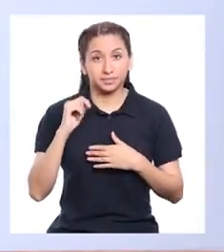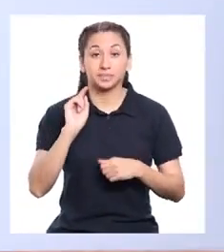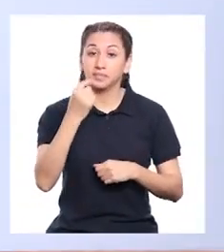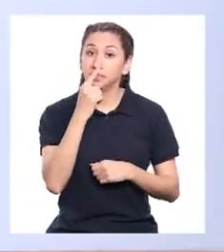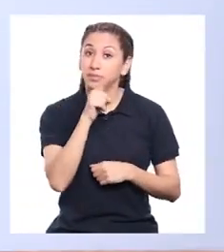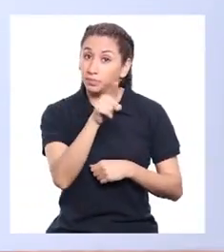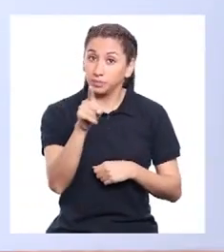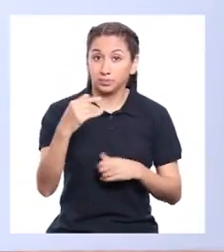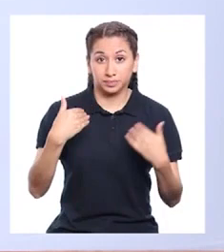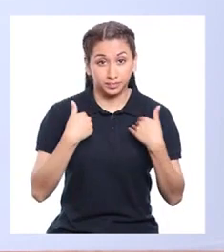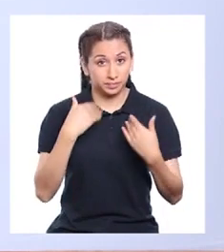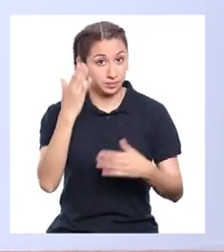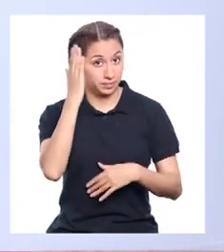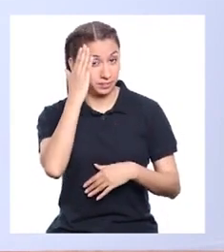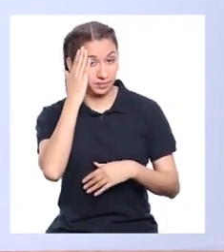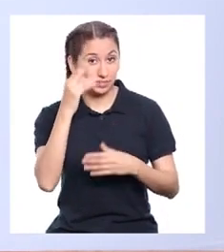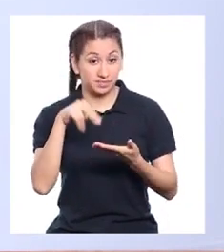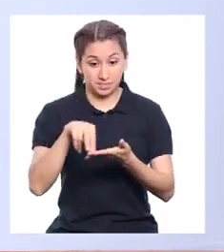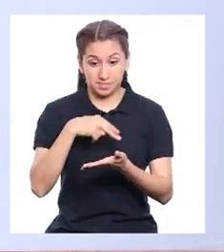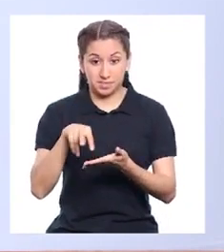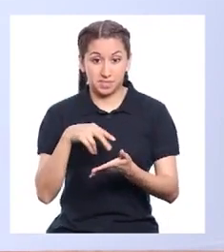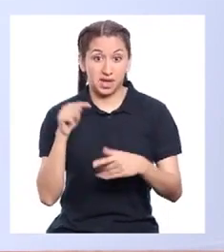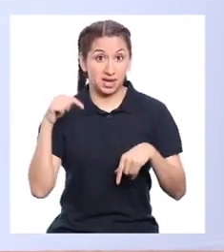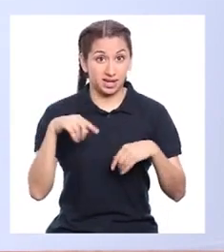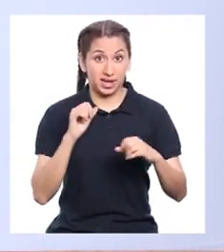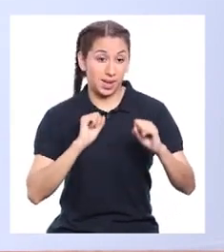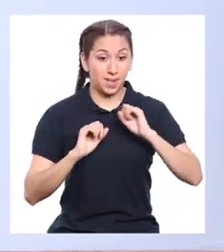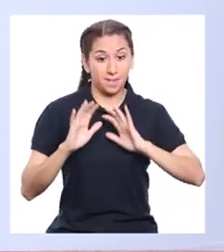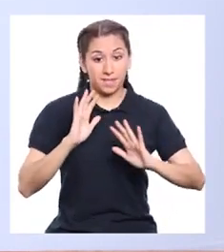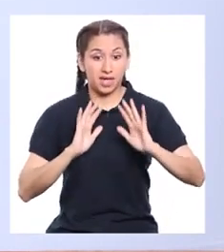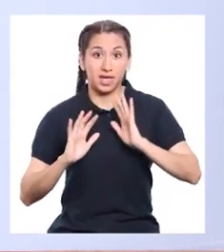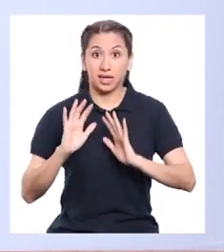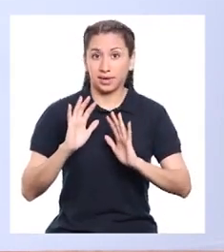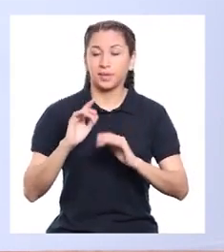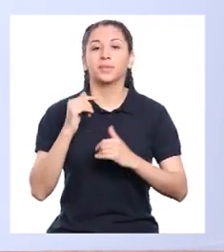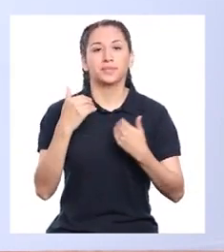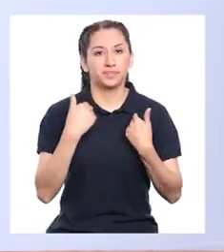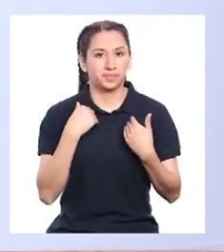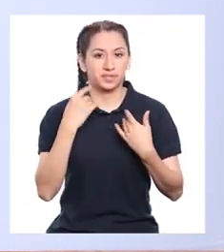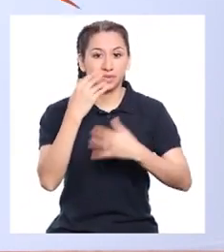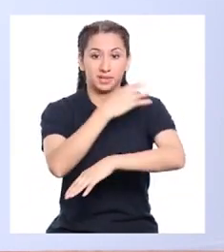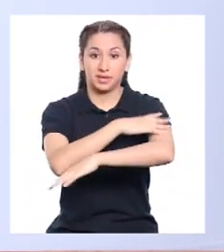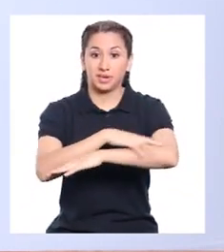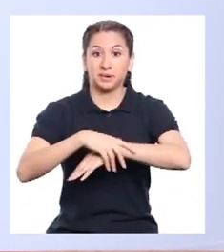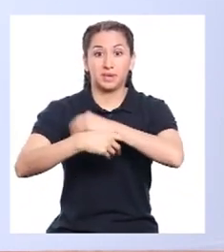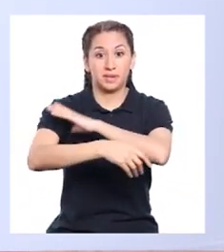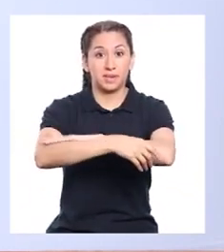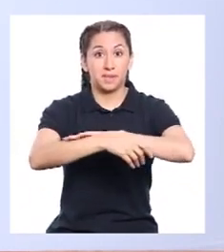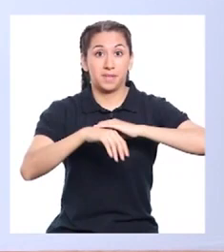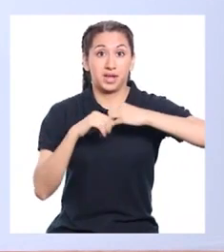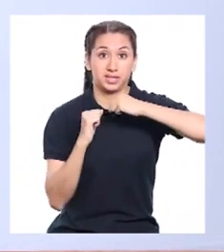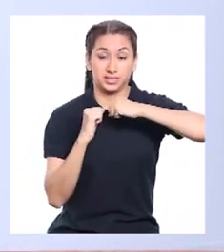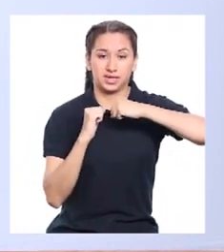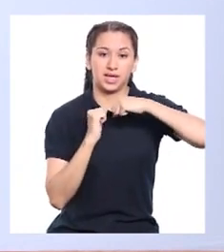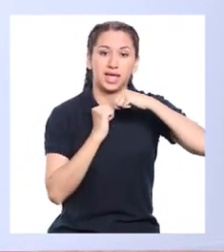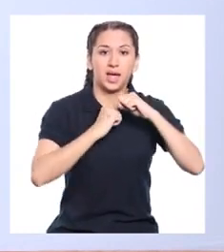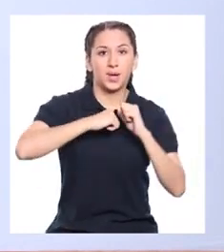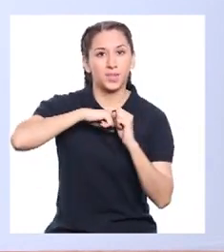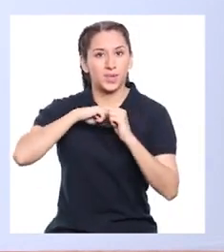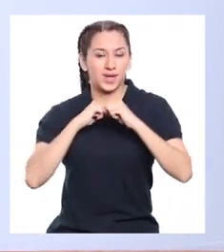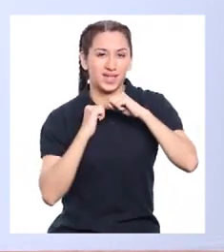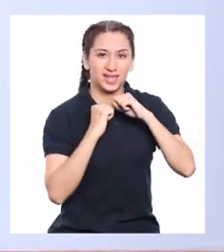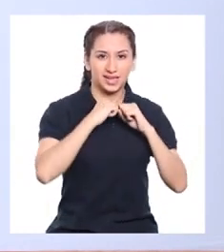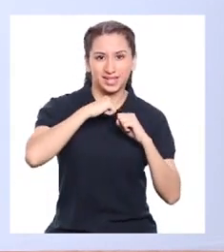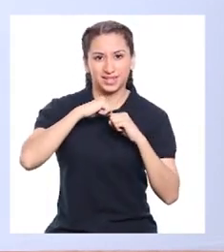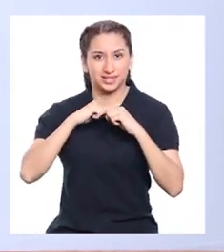Lo primero que tienes que saber es que para bailar el merengue vamos a utilizar nuestros brazos flexionados de esta manera y vamos a